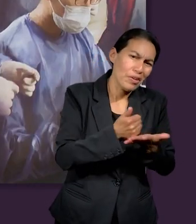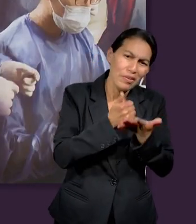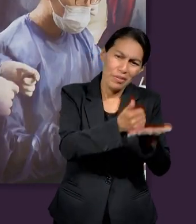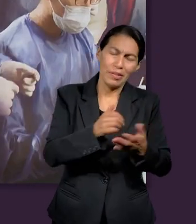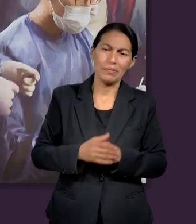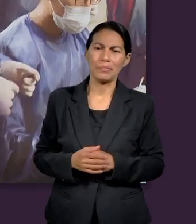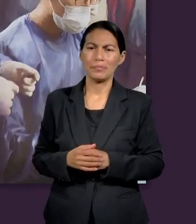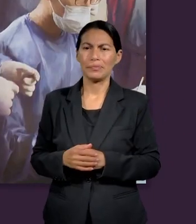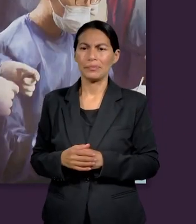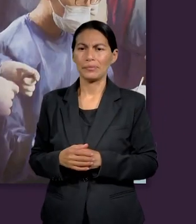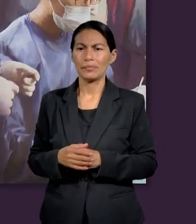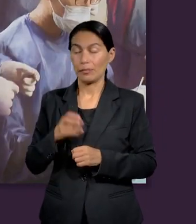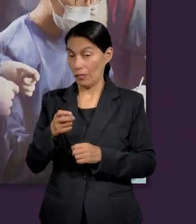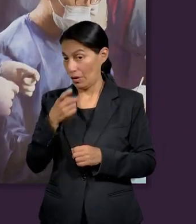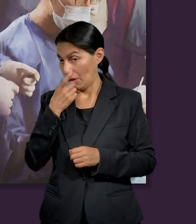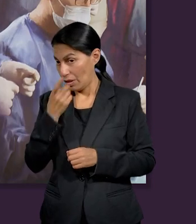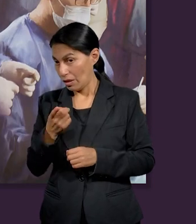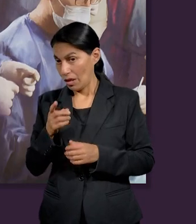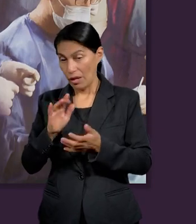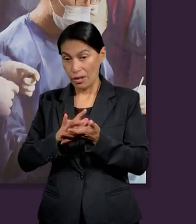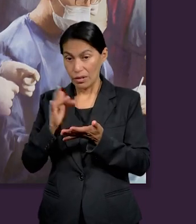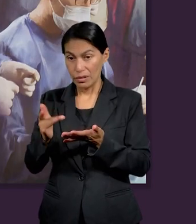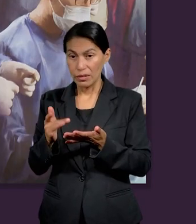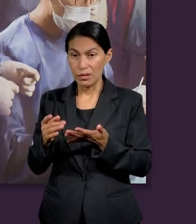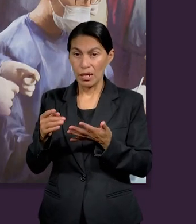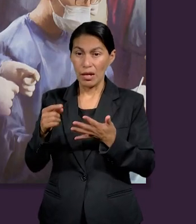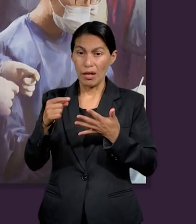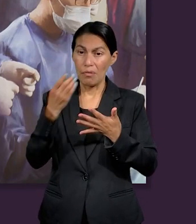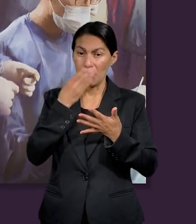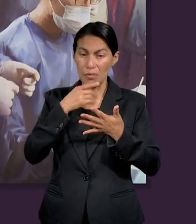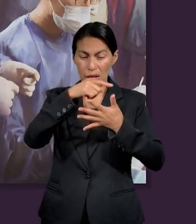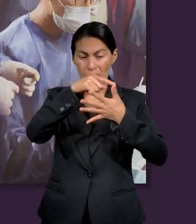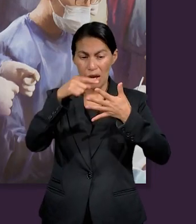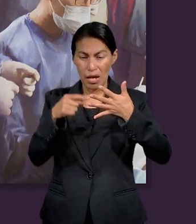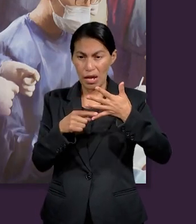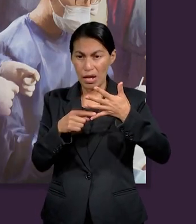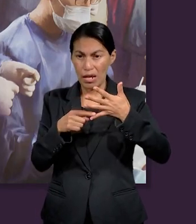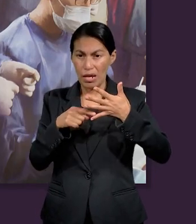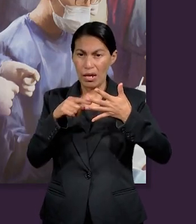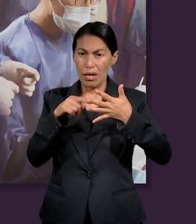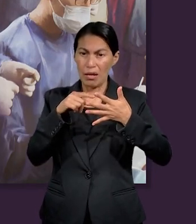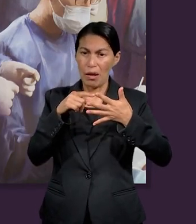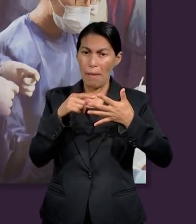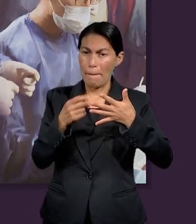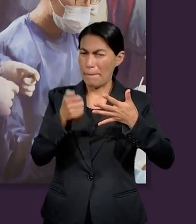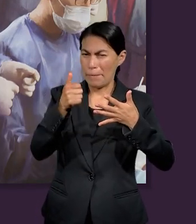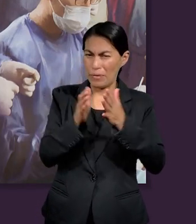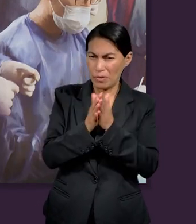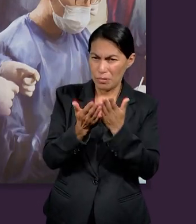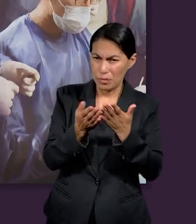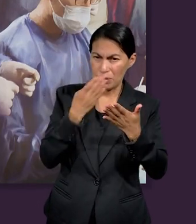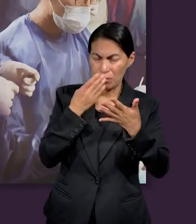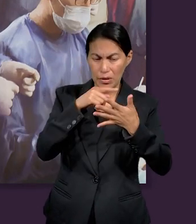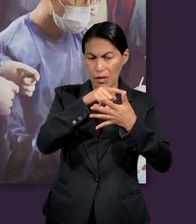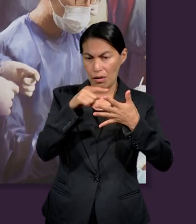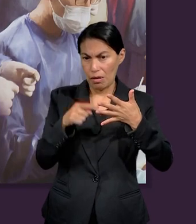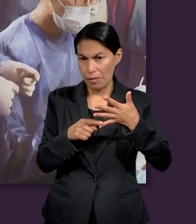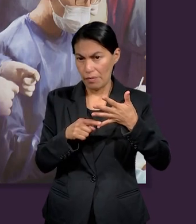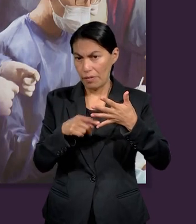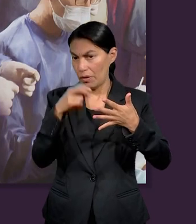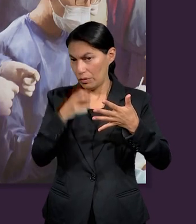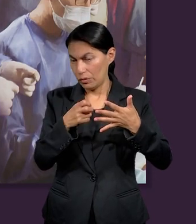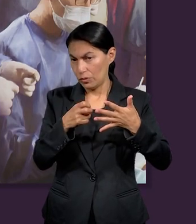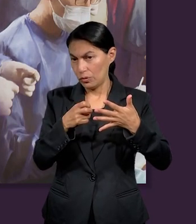llama la atención que a través del Pentateuco Dios les está queriendo enseñar y hacer como un hábito. Ya ve que cuando dicen que repetimos